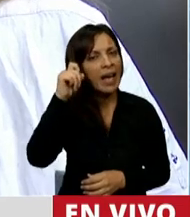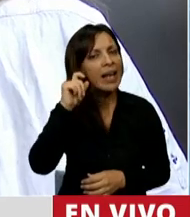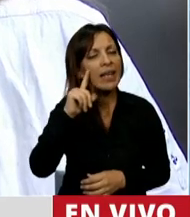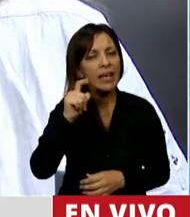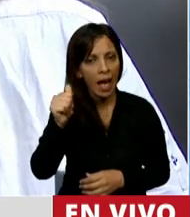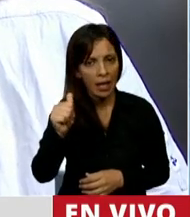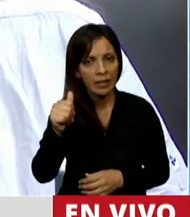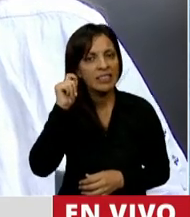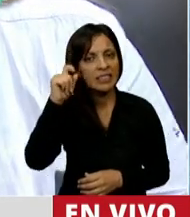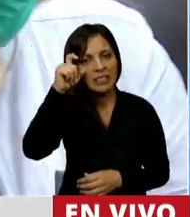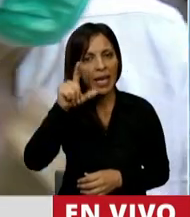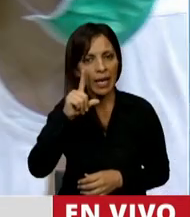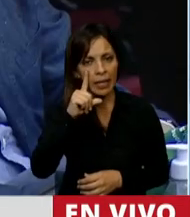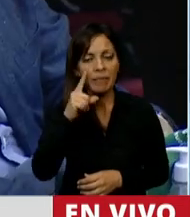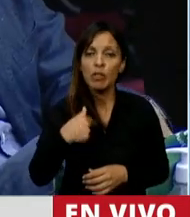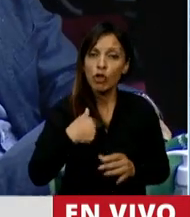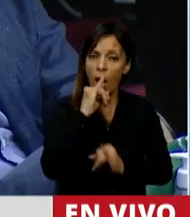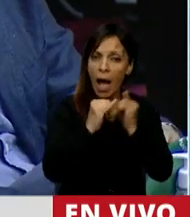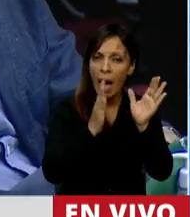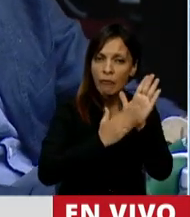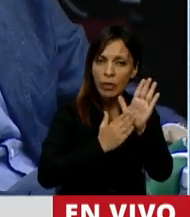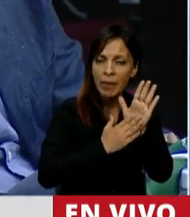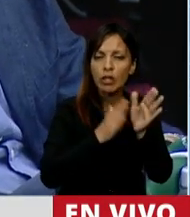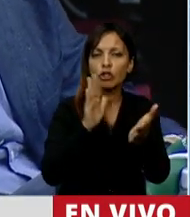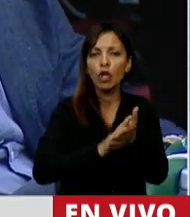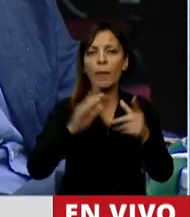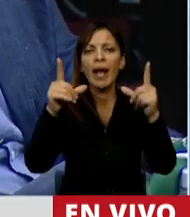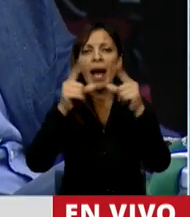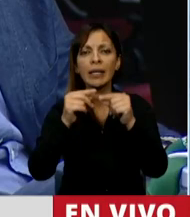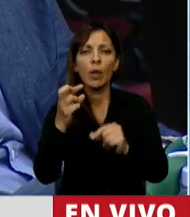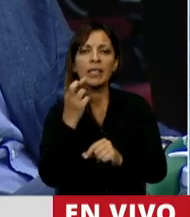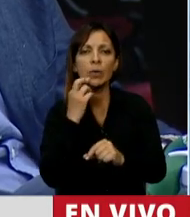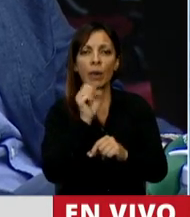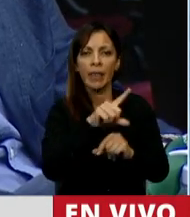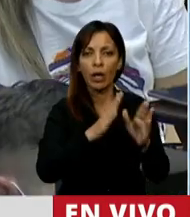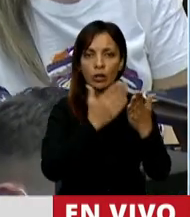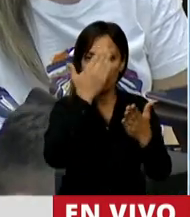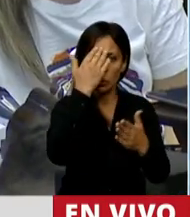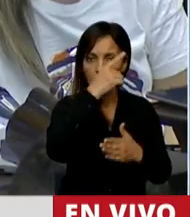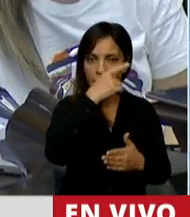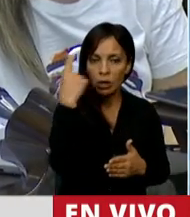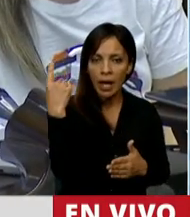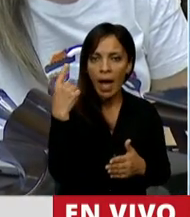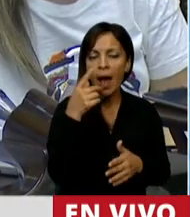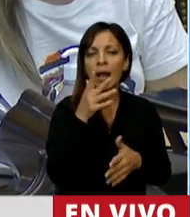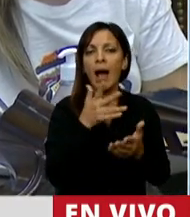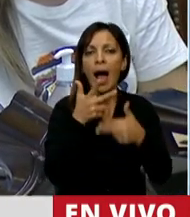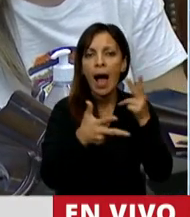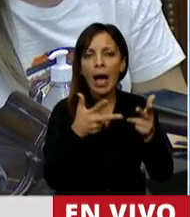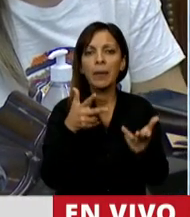voy a hablar de los fundamentos que da el artículo 19 de la Constitución Nacional, que habla